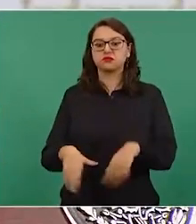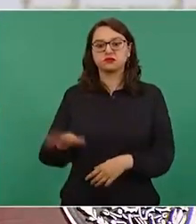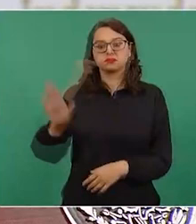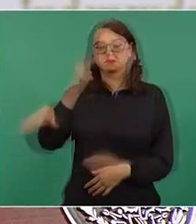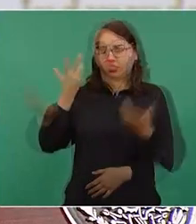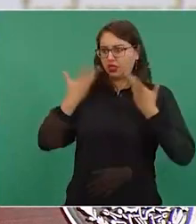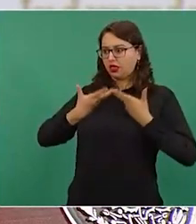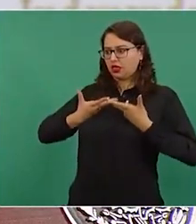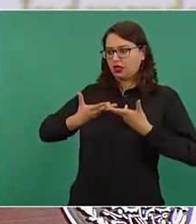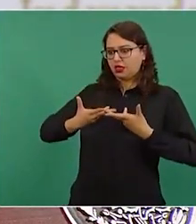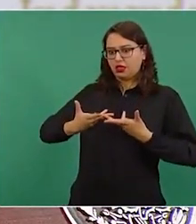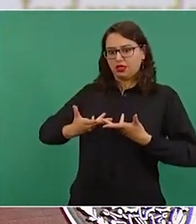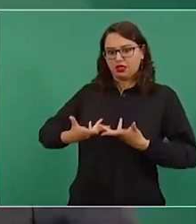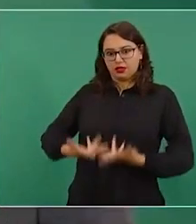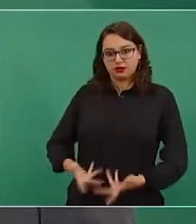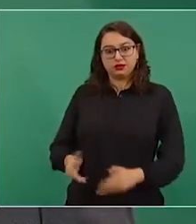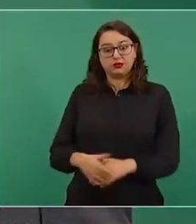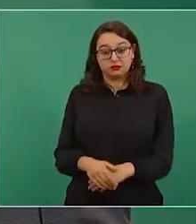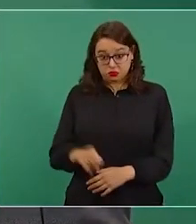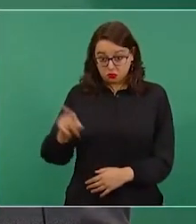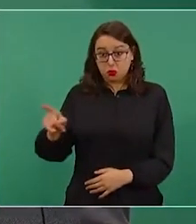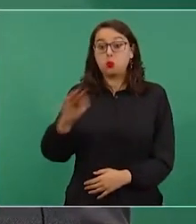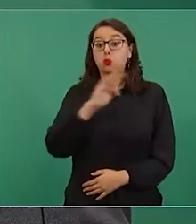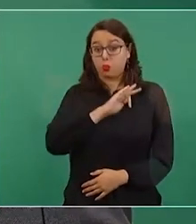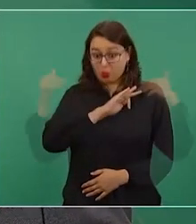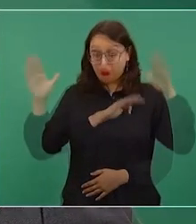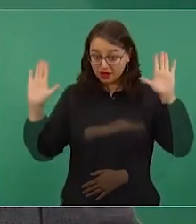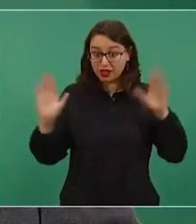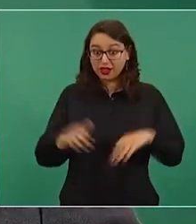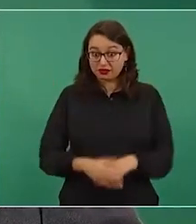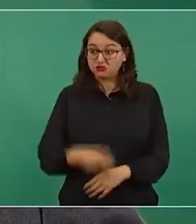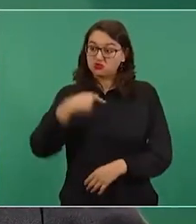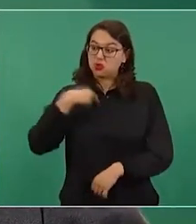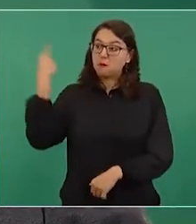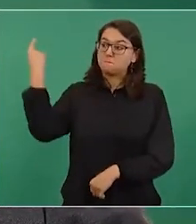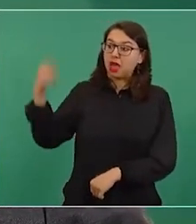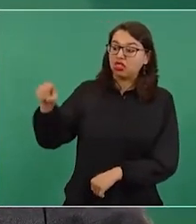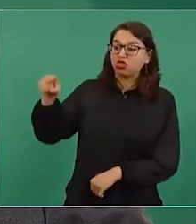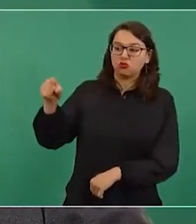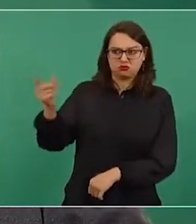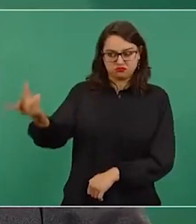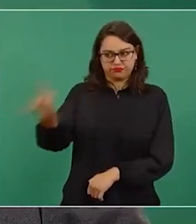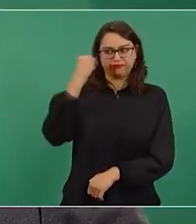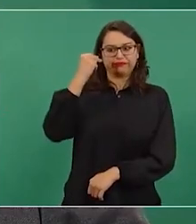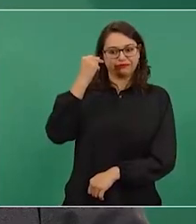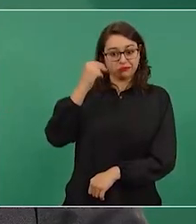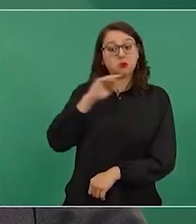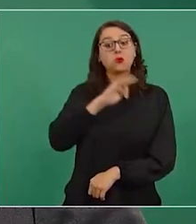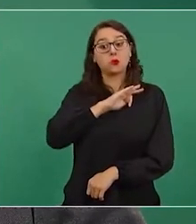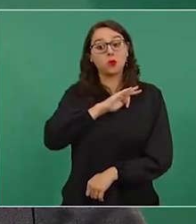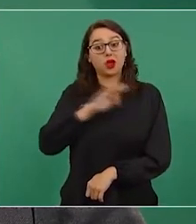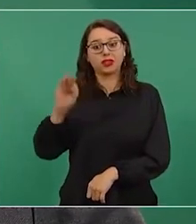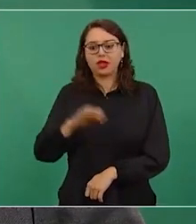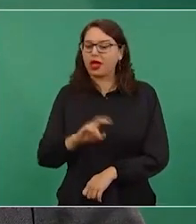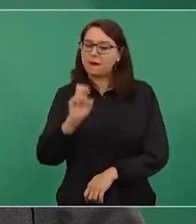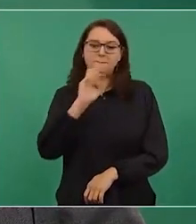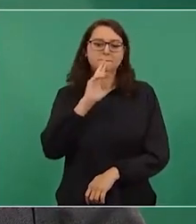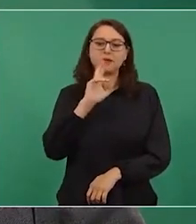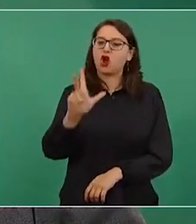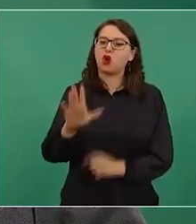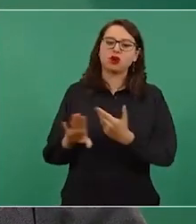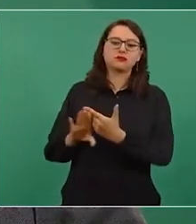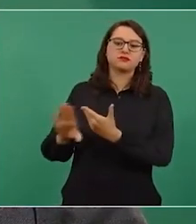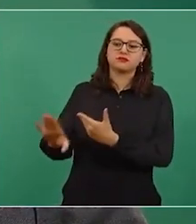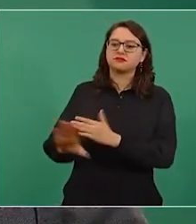diga que no, que lo puede hacer Alejandro Hertz. Entonces, yo no me expongo a esas cosas,